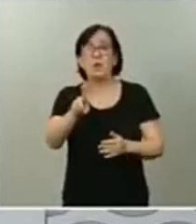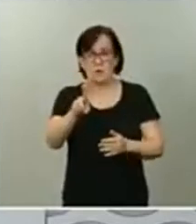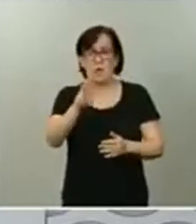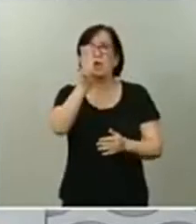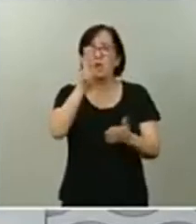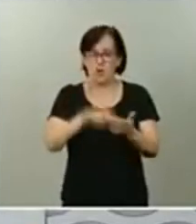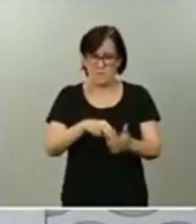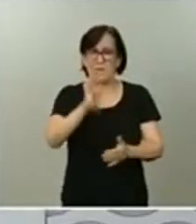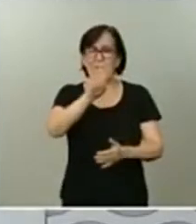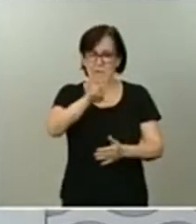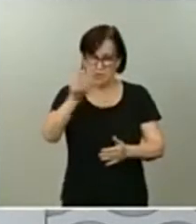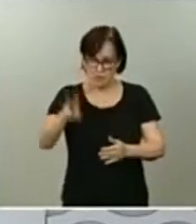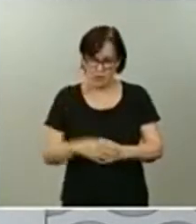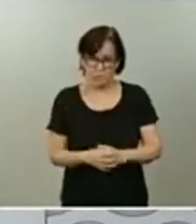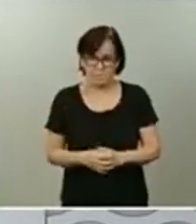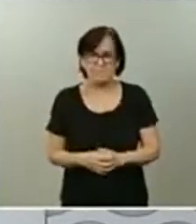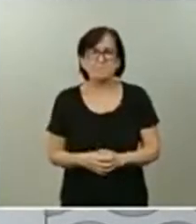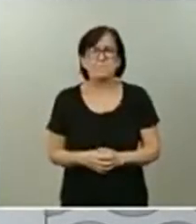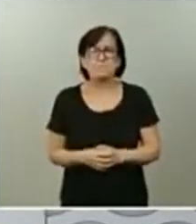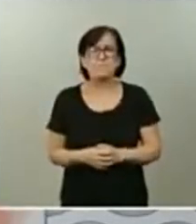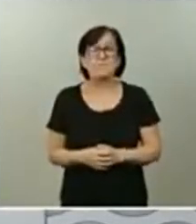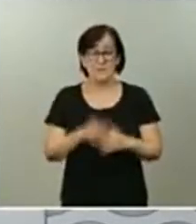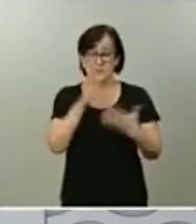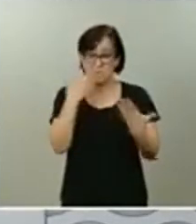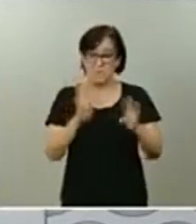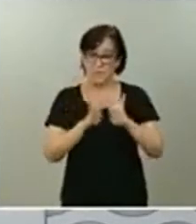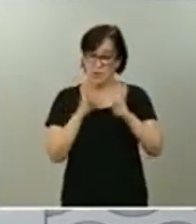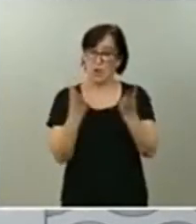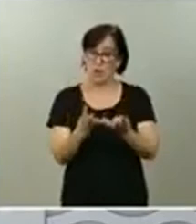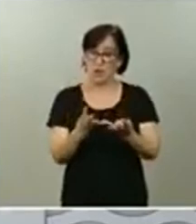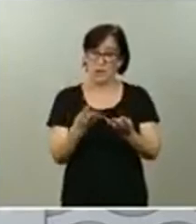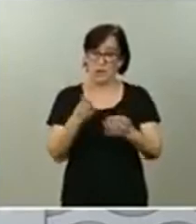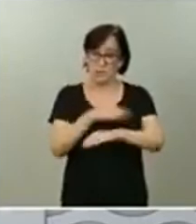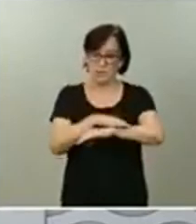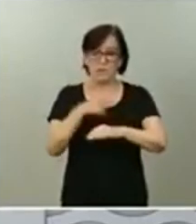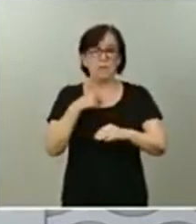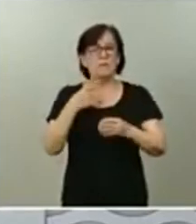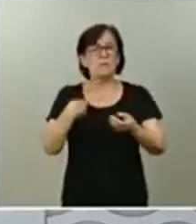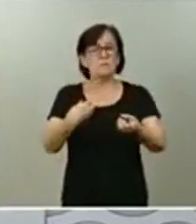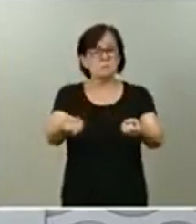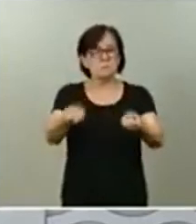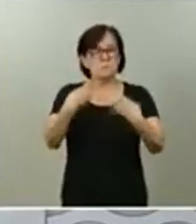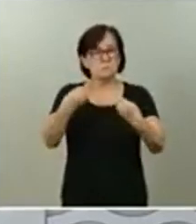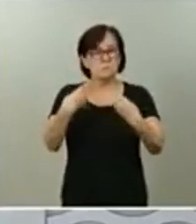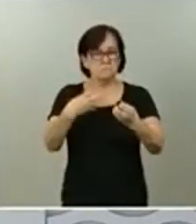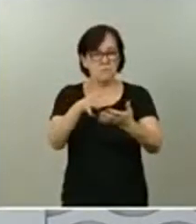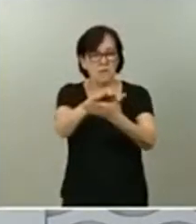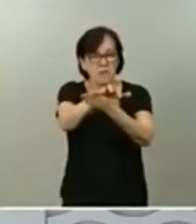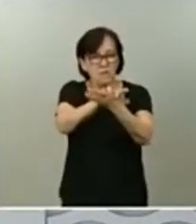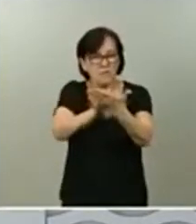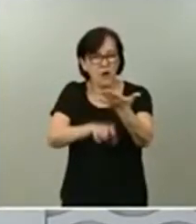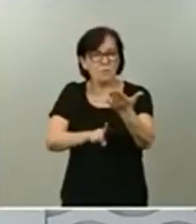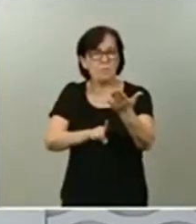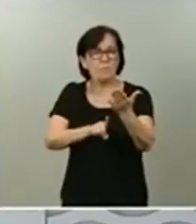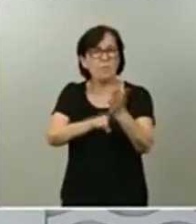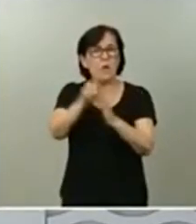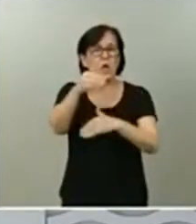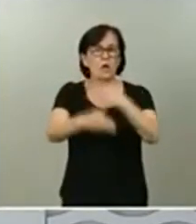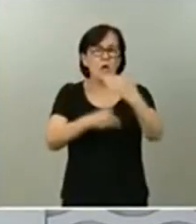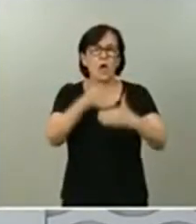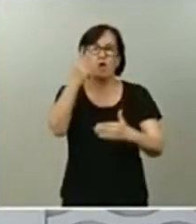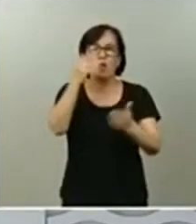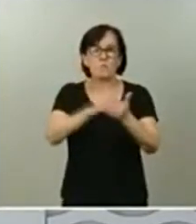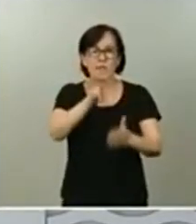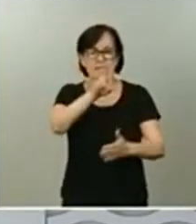Precisamente en este Consejo de Ministros hemos tenido conocimiento de este informe de progreso 2020 que